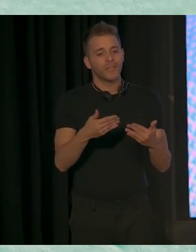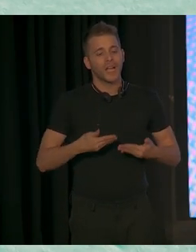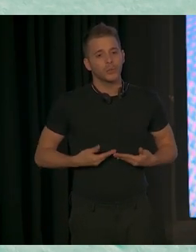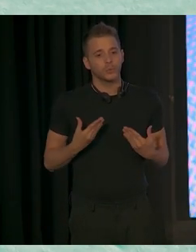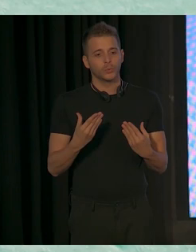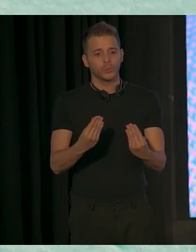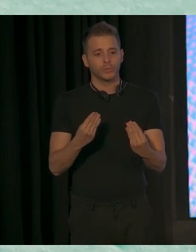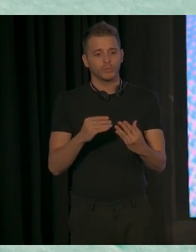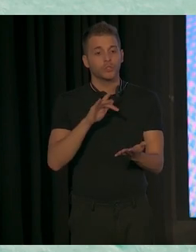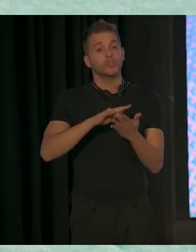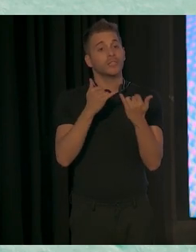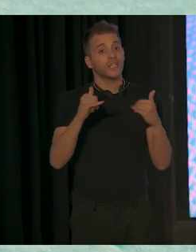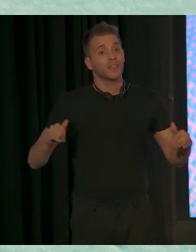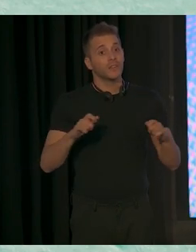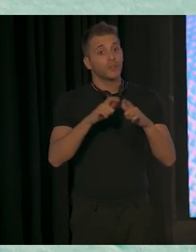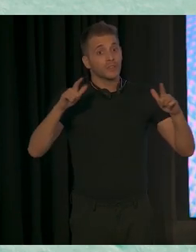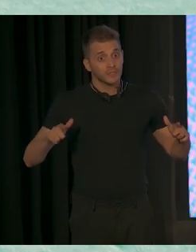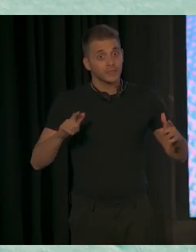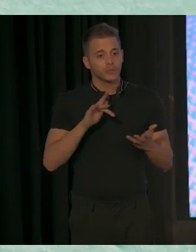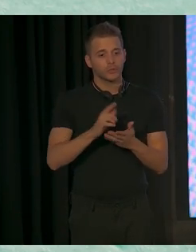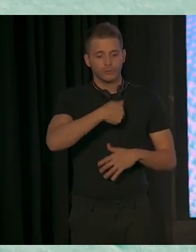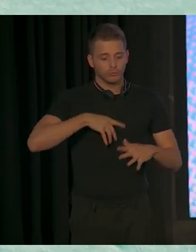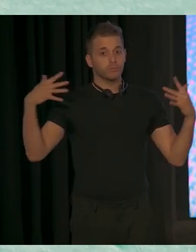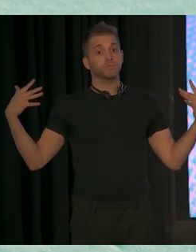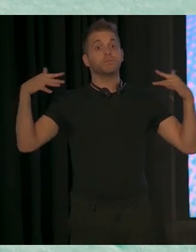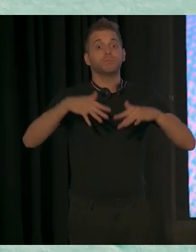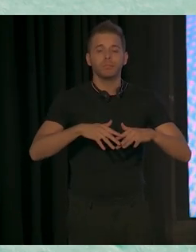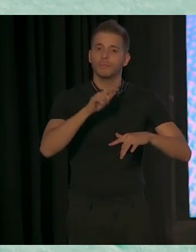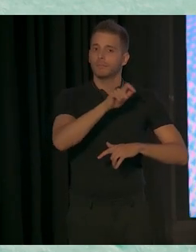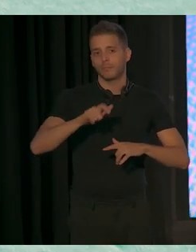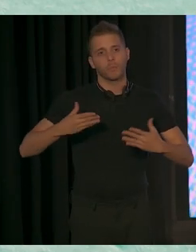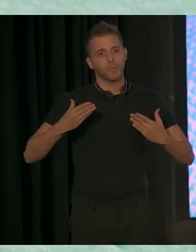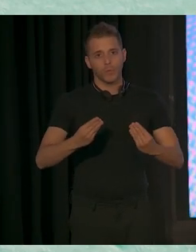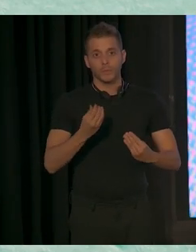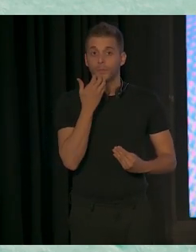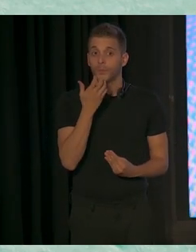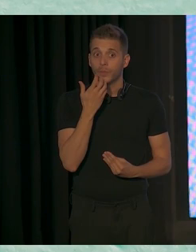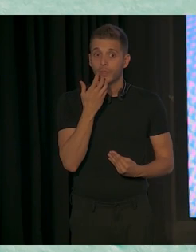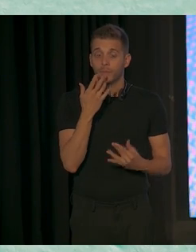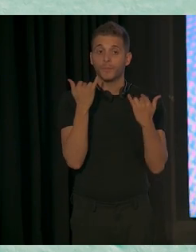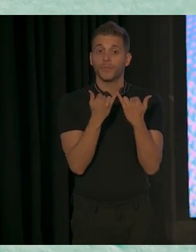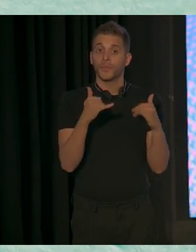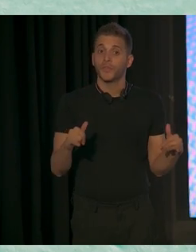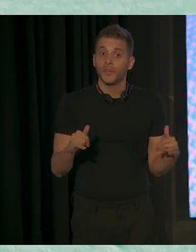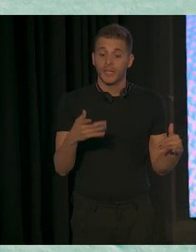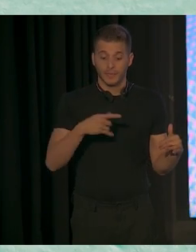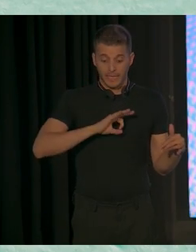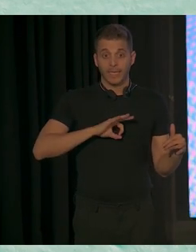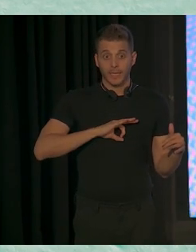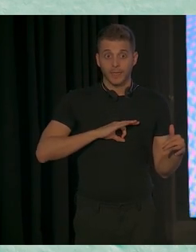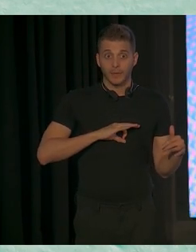los eventos grandes que tenemos, también vienen muchas gentes. Por ejemplo, la feria que pasa en enero,